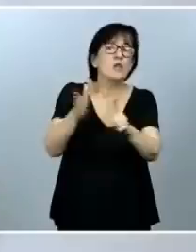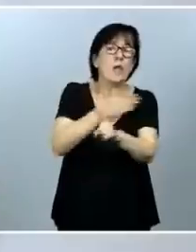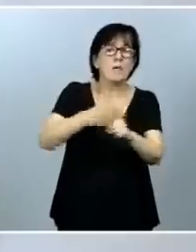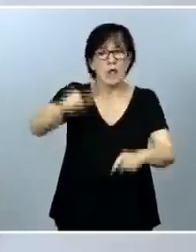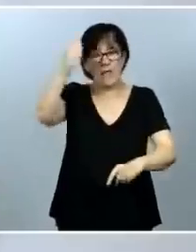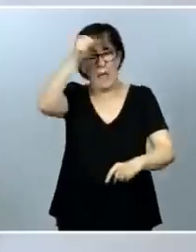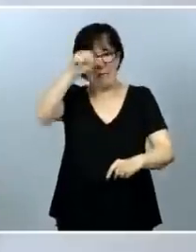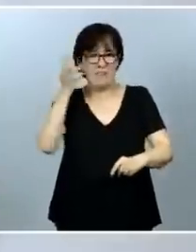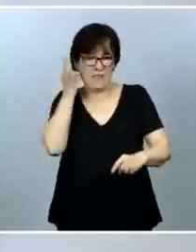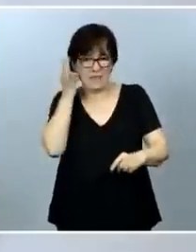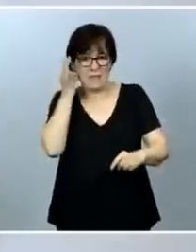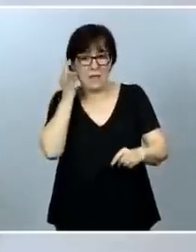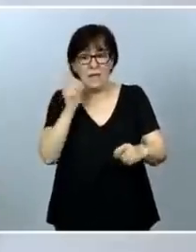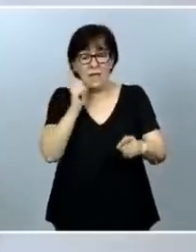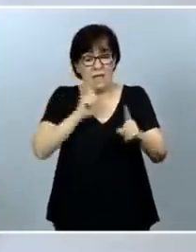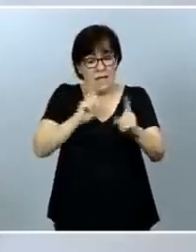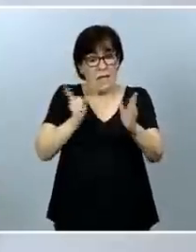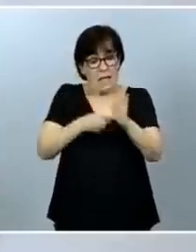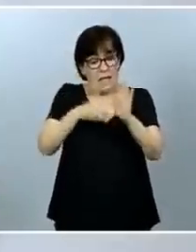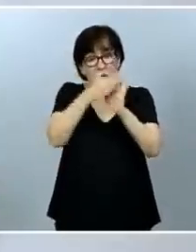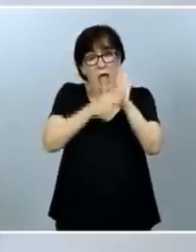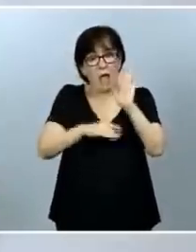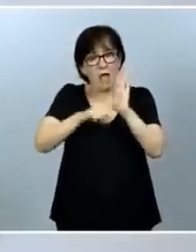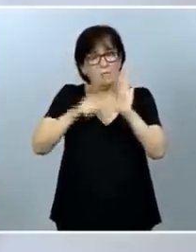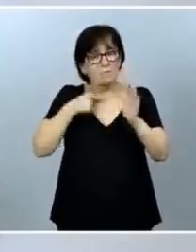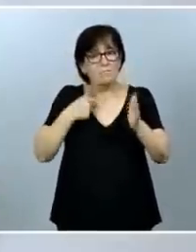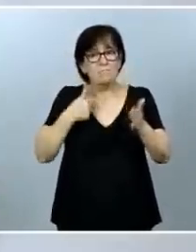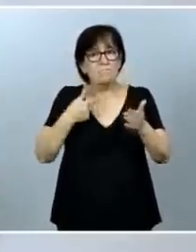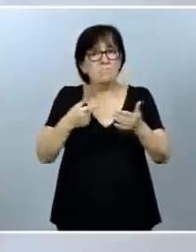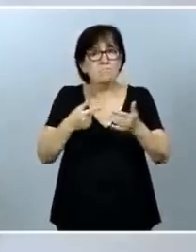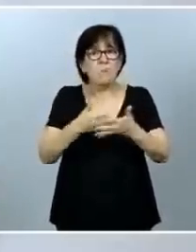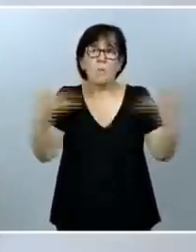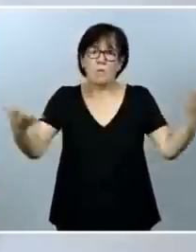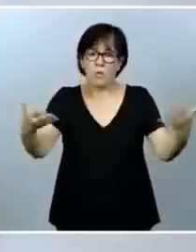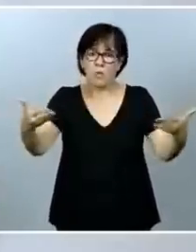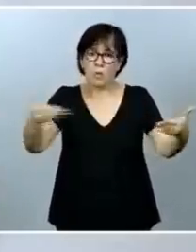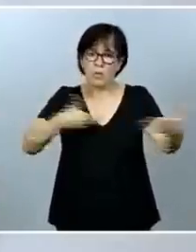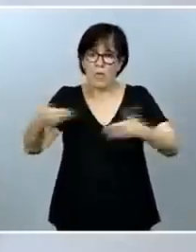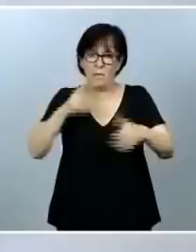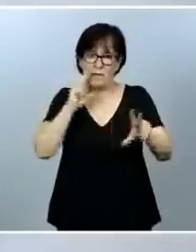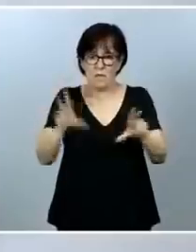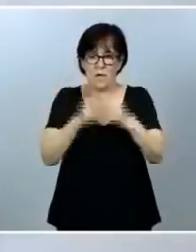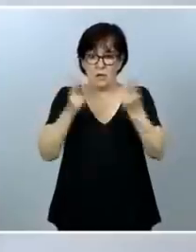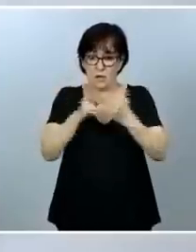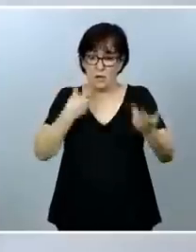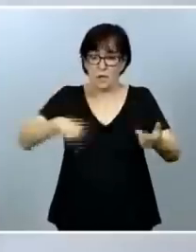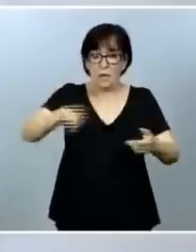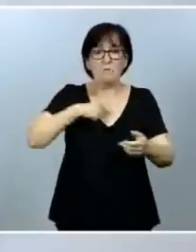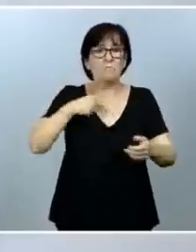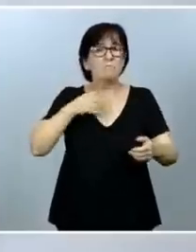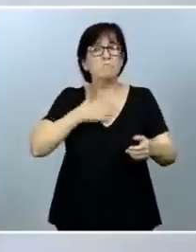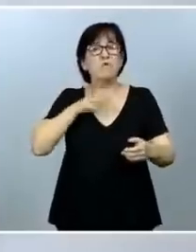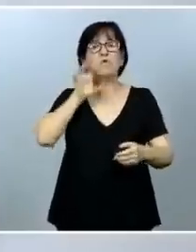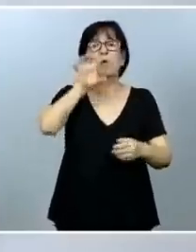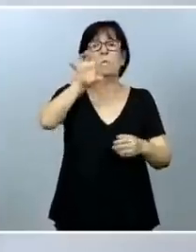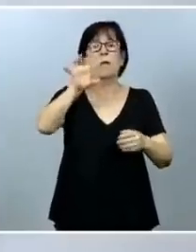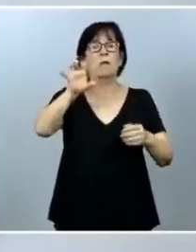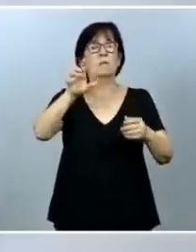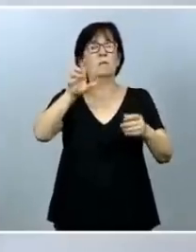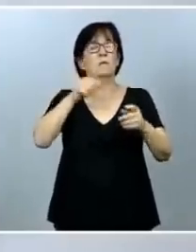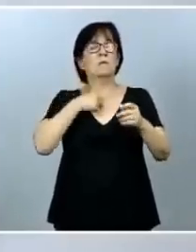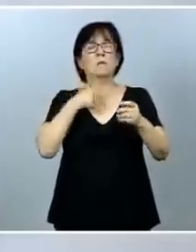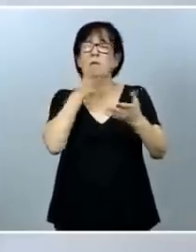Esta ley responde a una amplia demanda social y, con ella, nuestro país se va a colocar al nivel de los